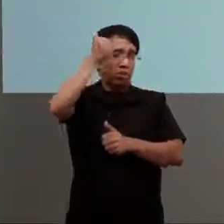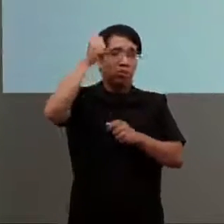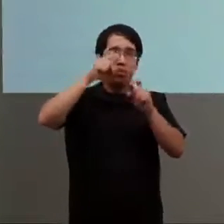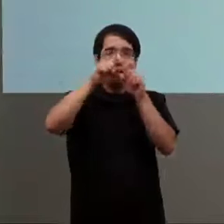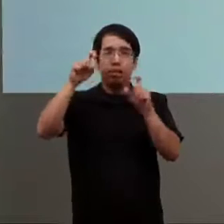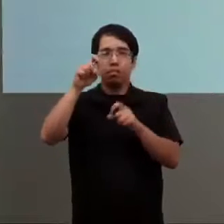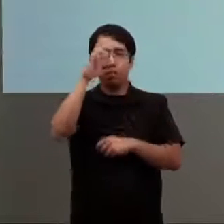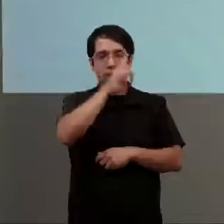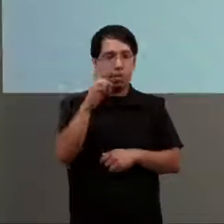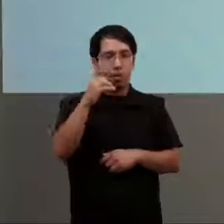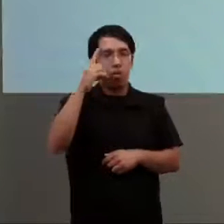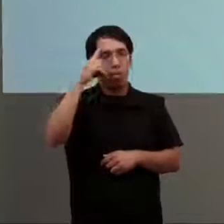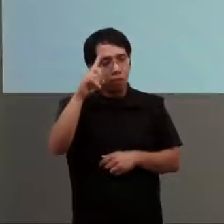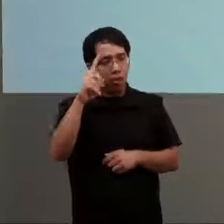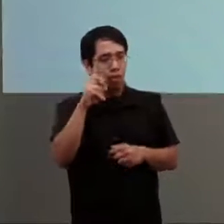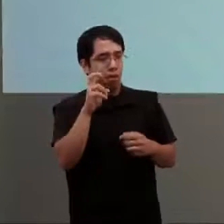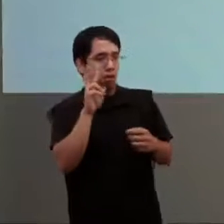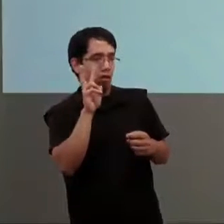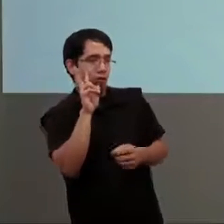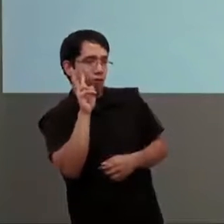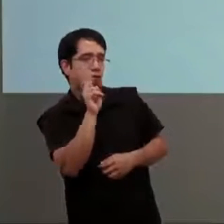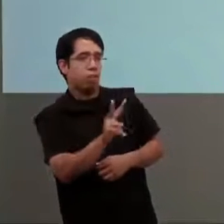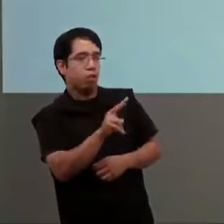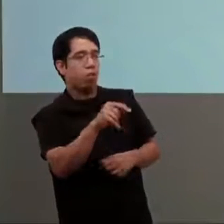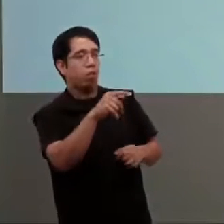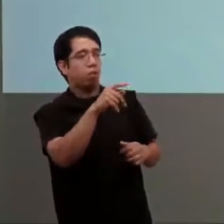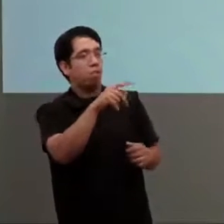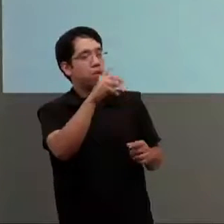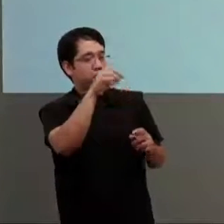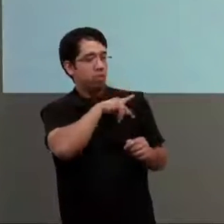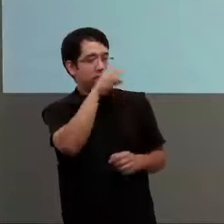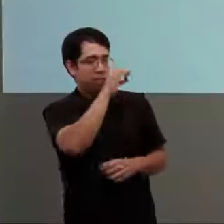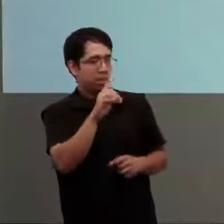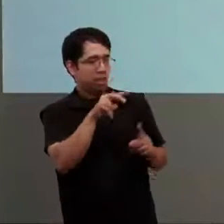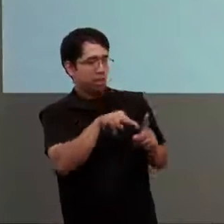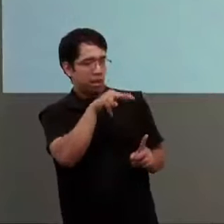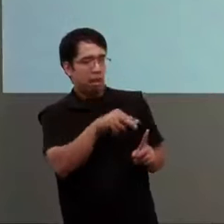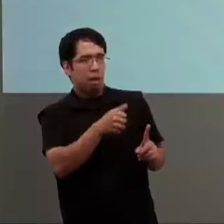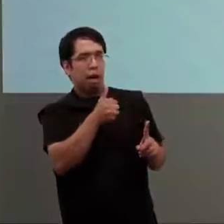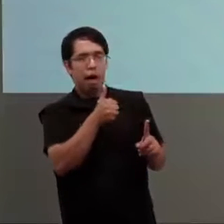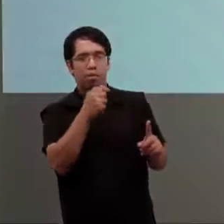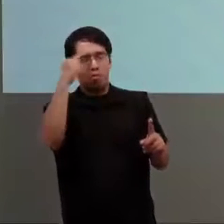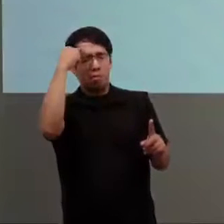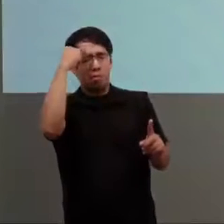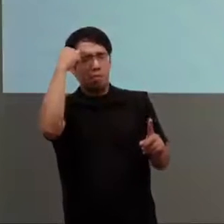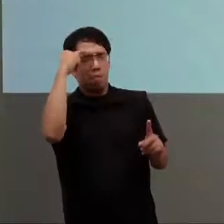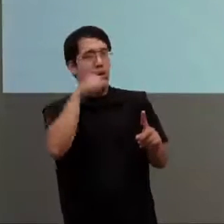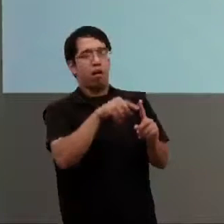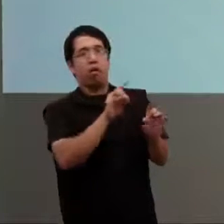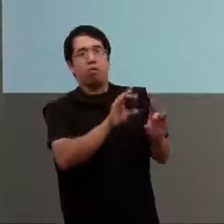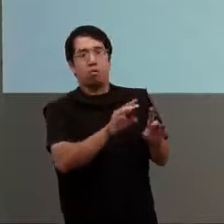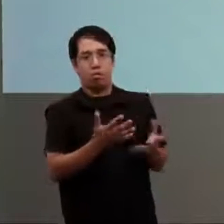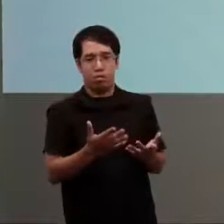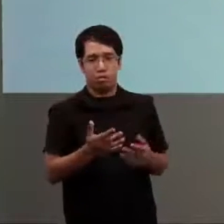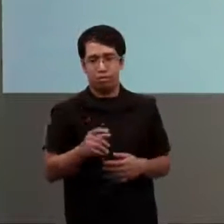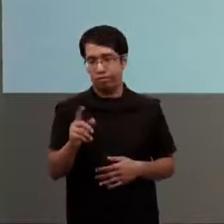discapacidad para mirarle al otro como persona y para eso no hace falta ser extraterrestre en realidad que esto